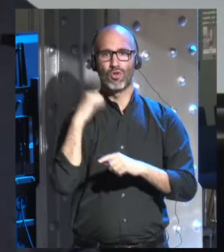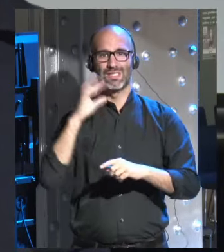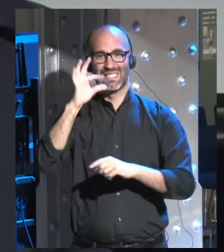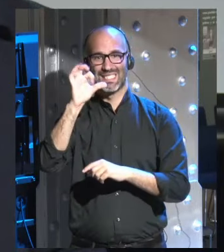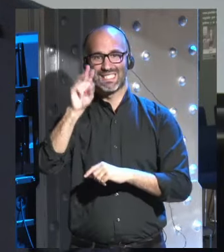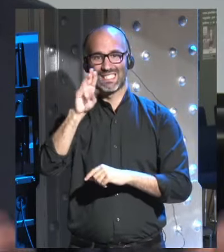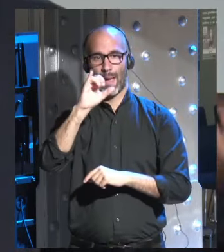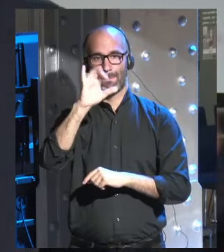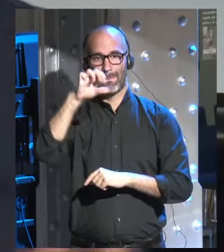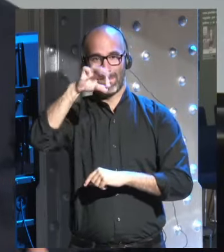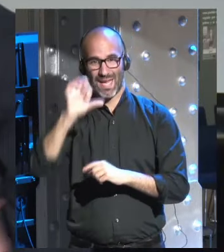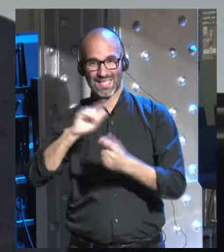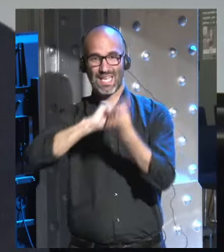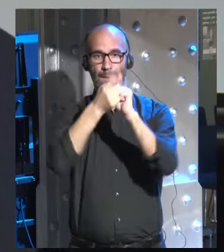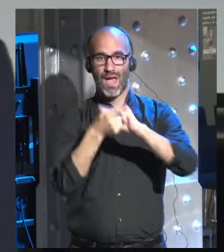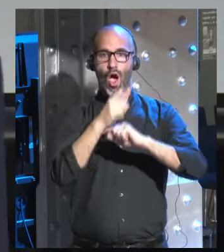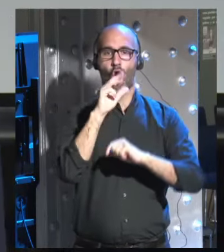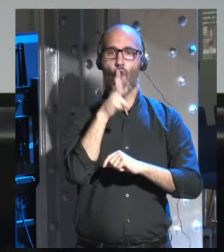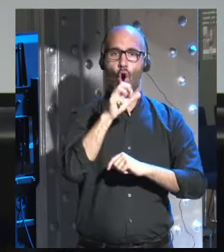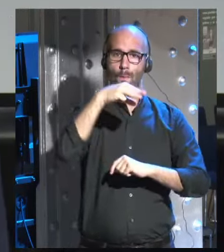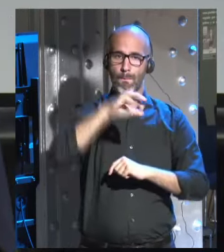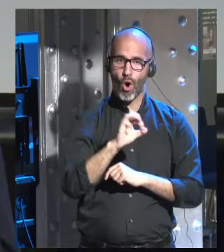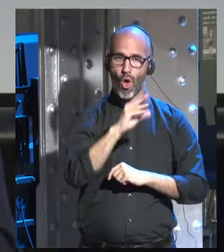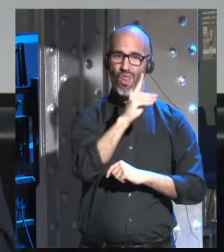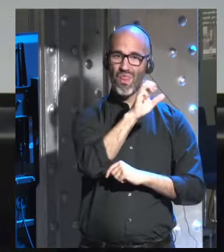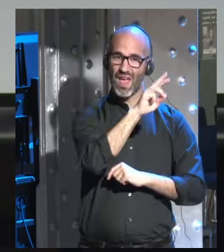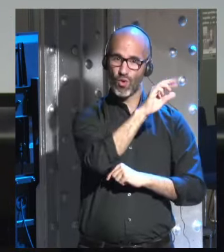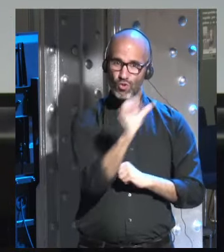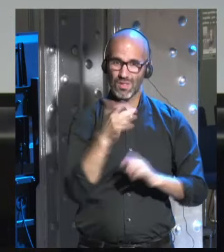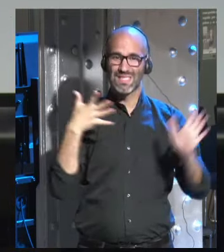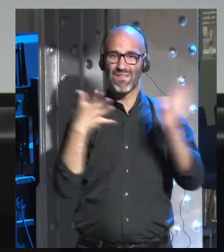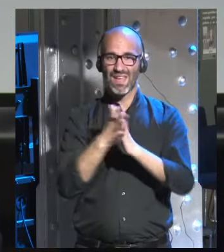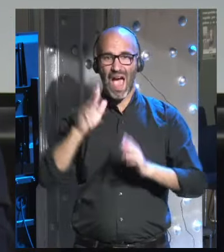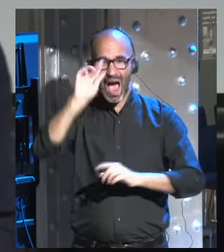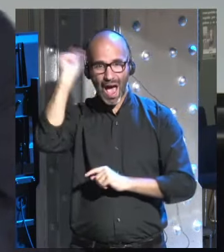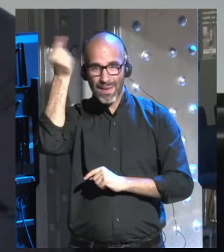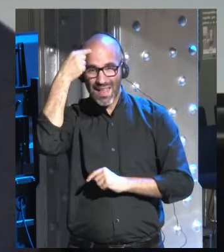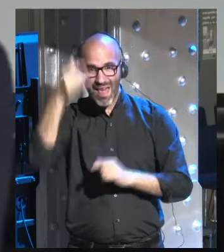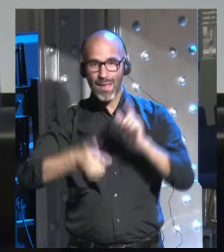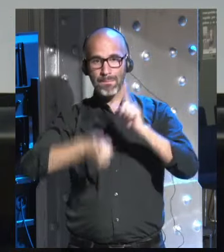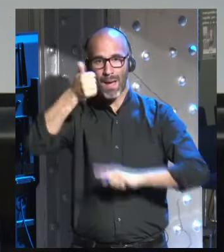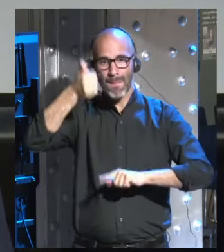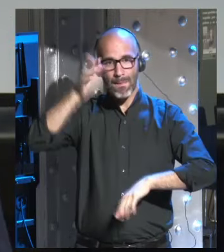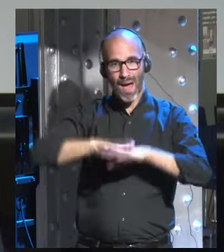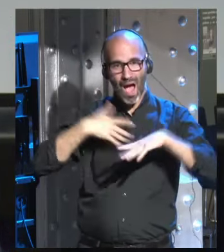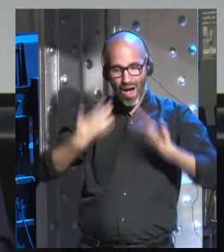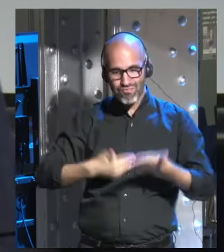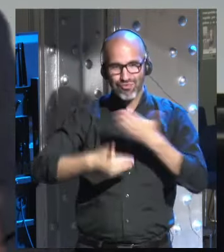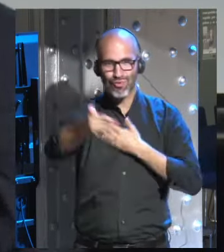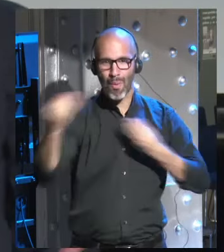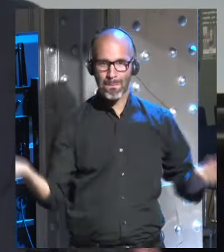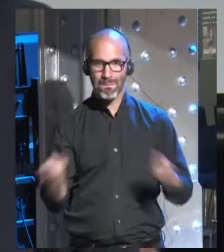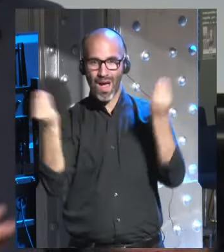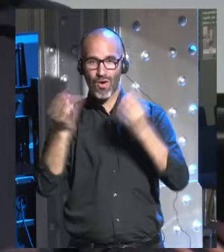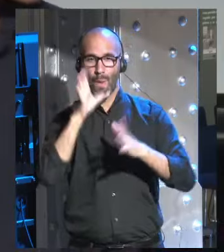divino con habilidades, capacidades que van mucho más allá de las propias nuestras hoy. Y